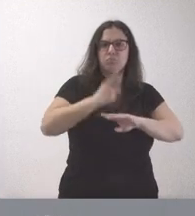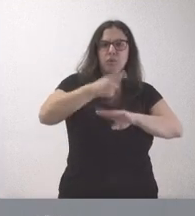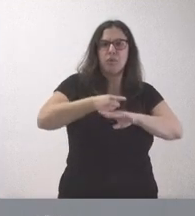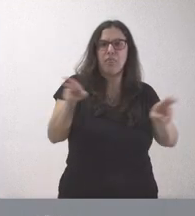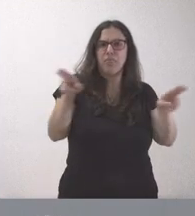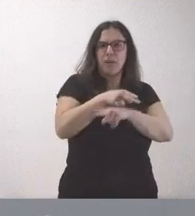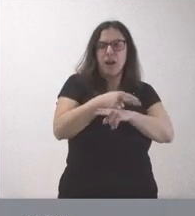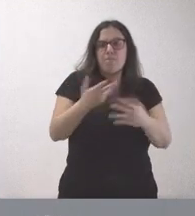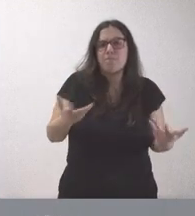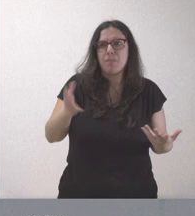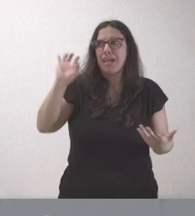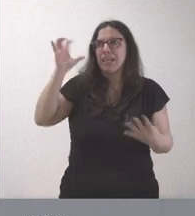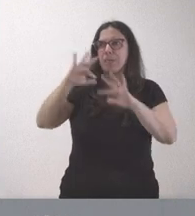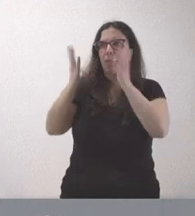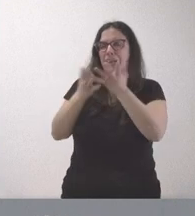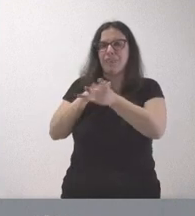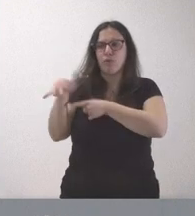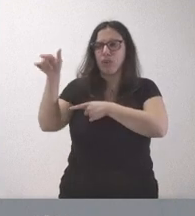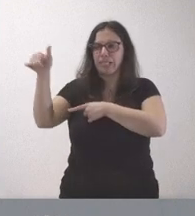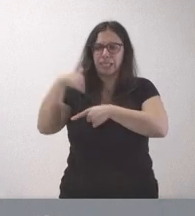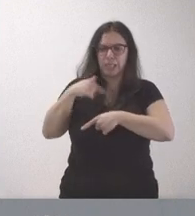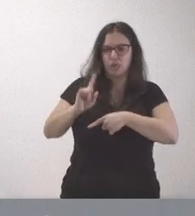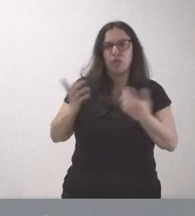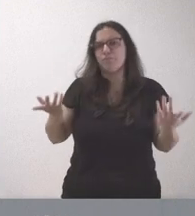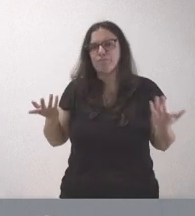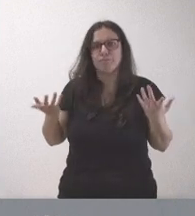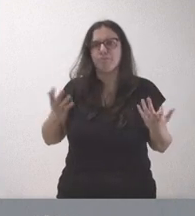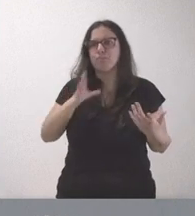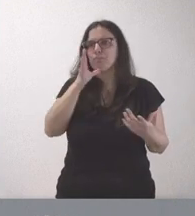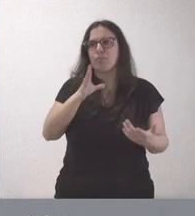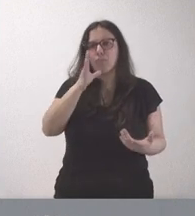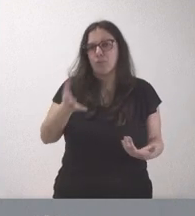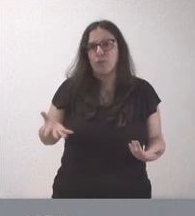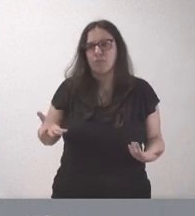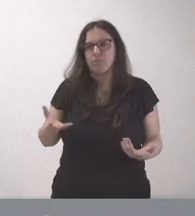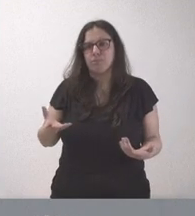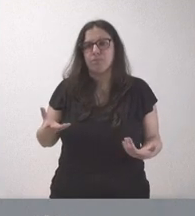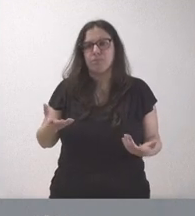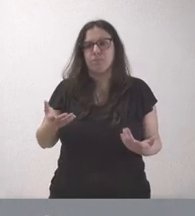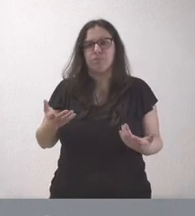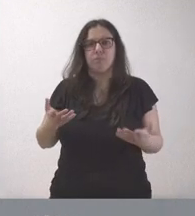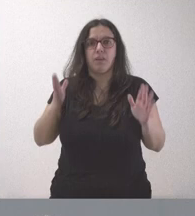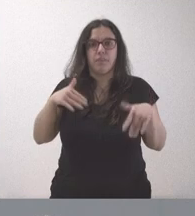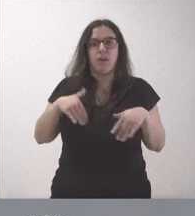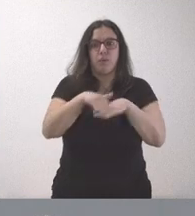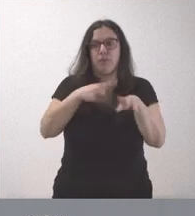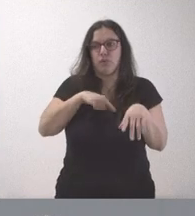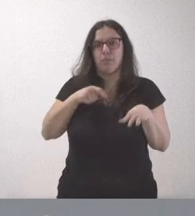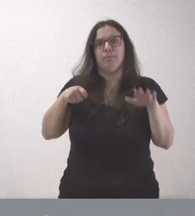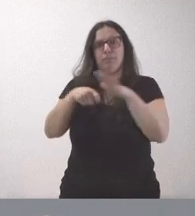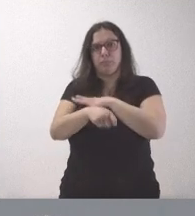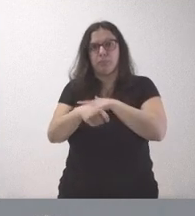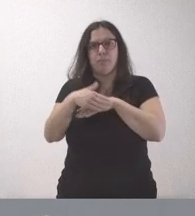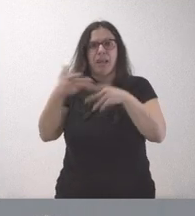del planeta hace inviable la existencia de estas estaciones de esquí. Tienen que ser recurridas por parte del Gobierno para su cierre.